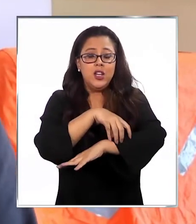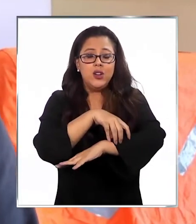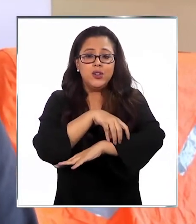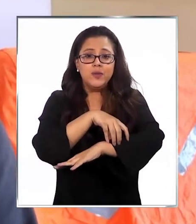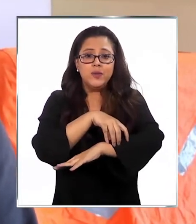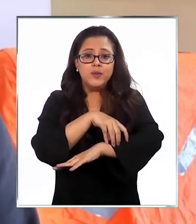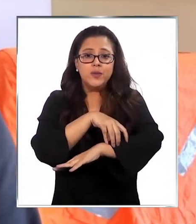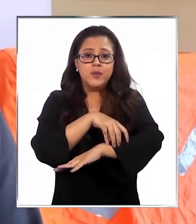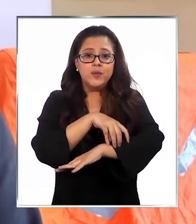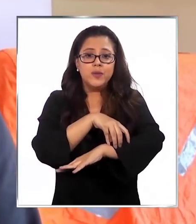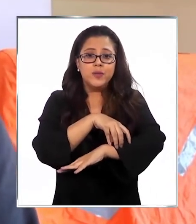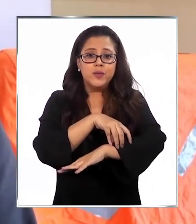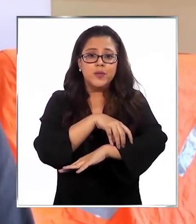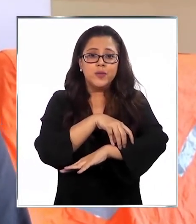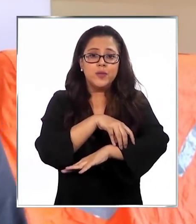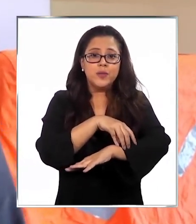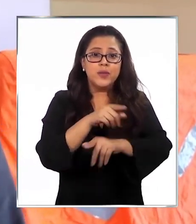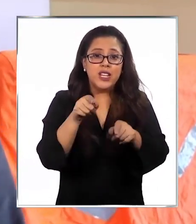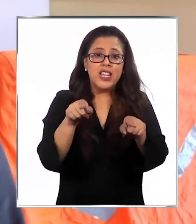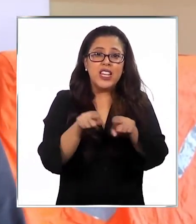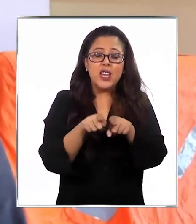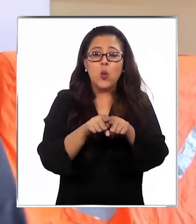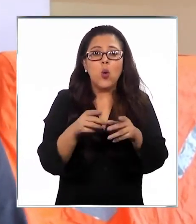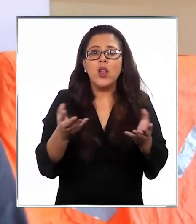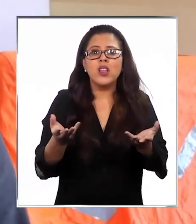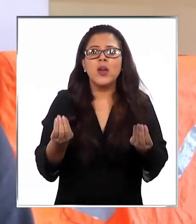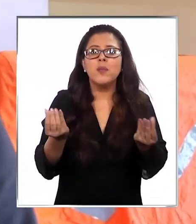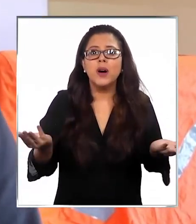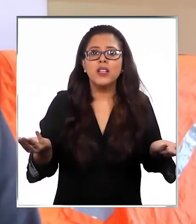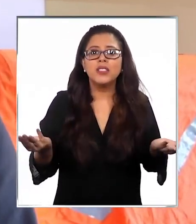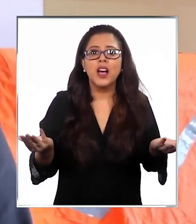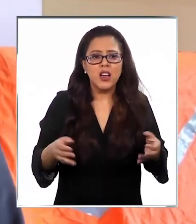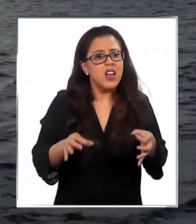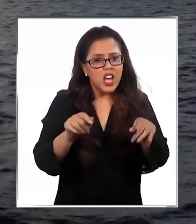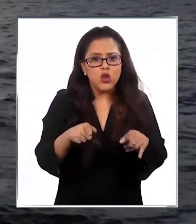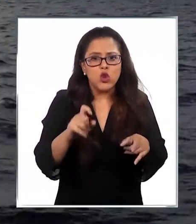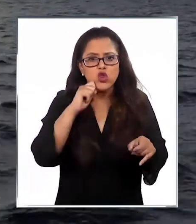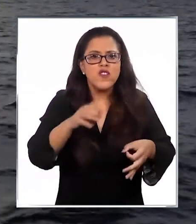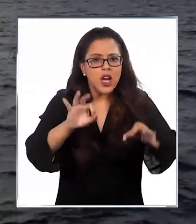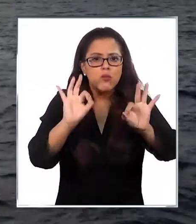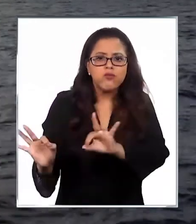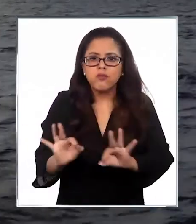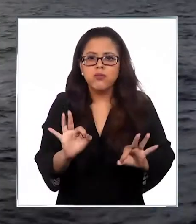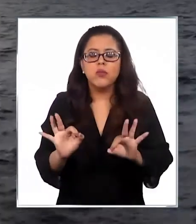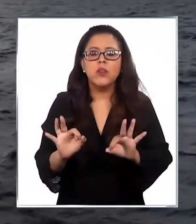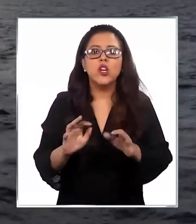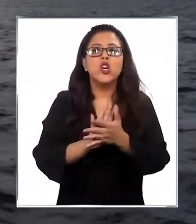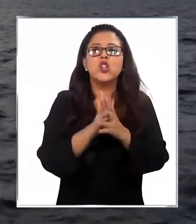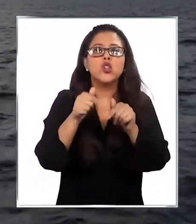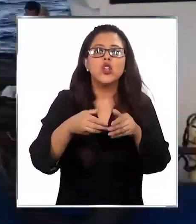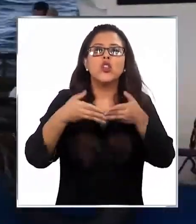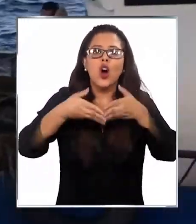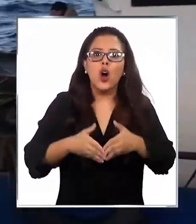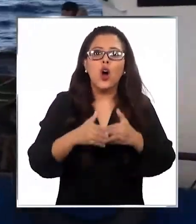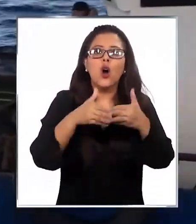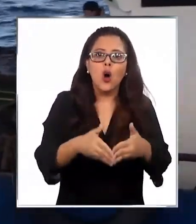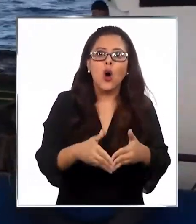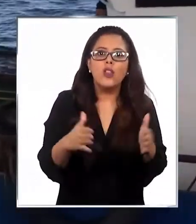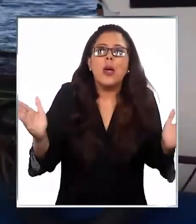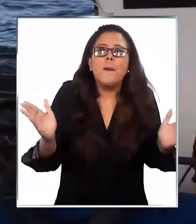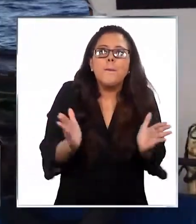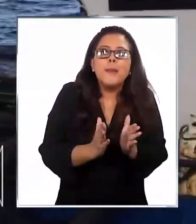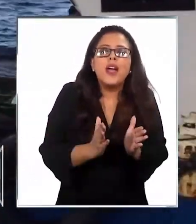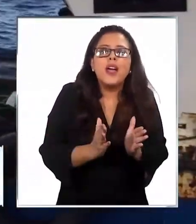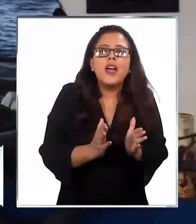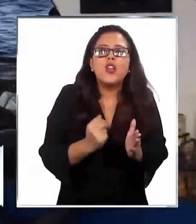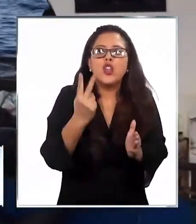navegamos 30, 50 horas de navegación, es muy apropiado esto. Todos los equipos van a lanchas pesqueras de menos de 12